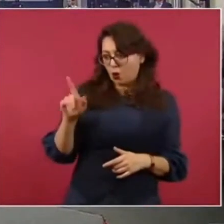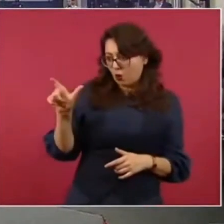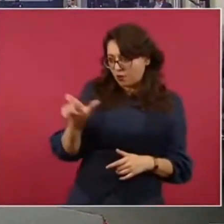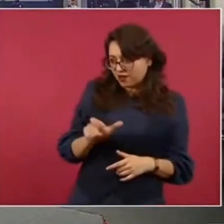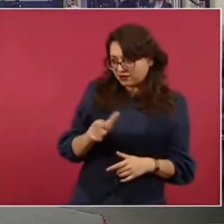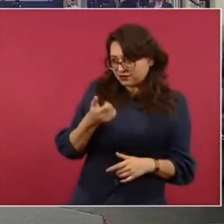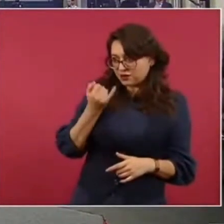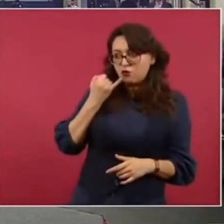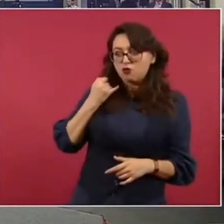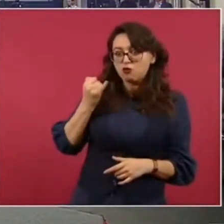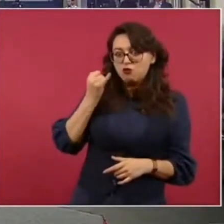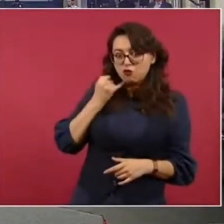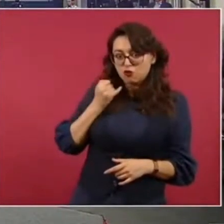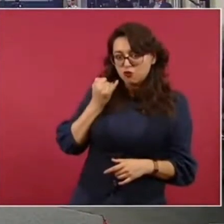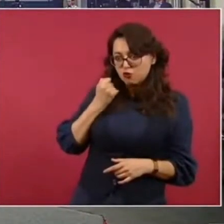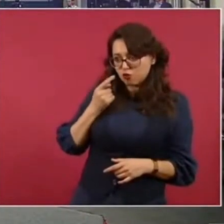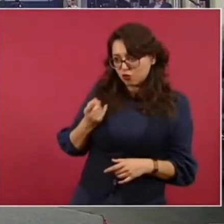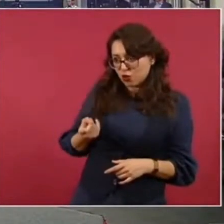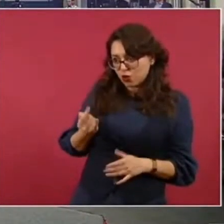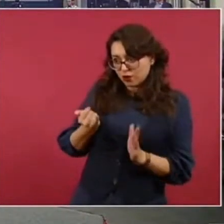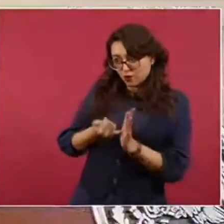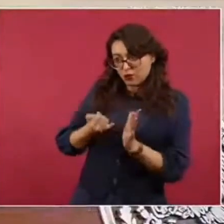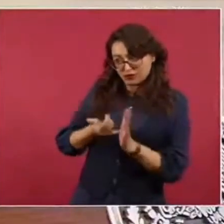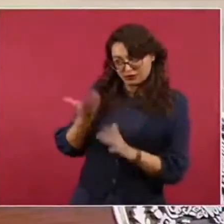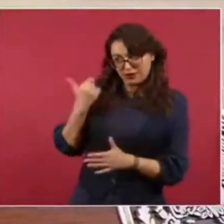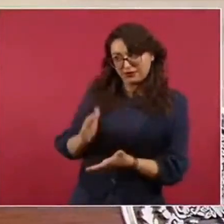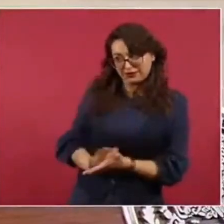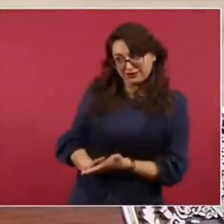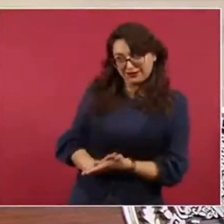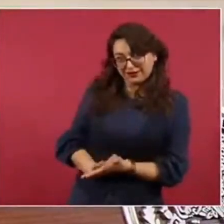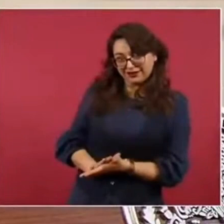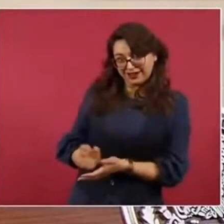eso les devolvieron también impuestos en ese tiempo.